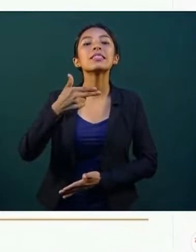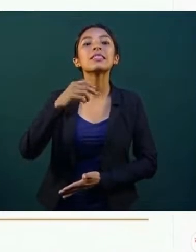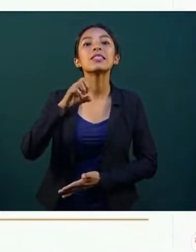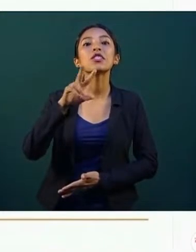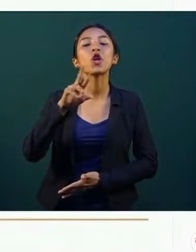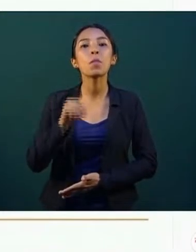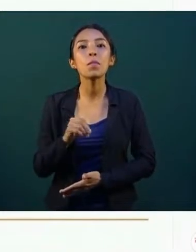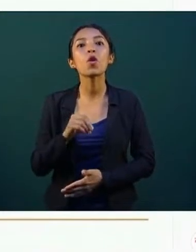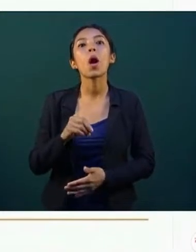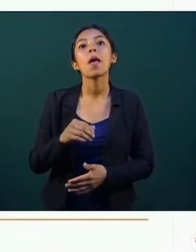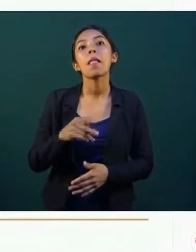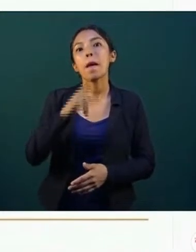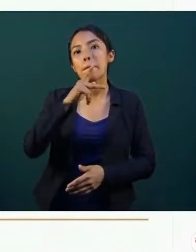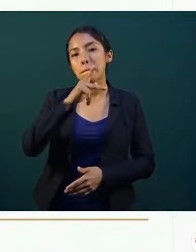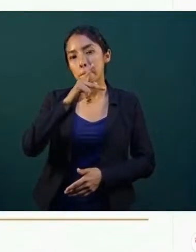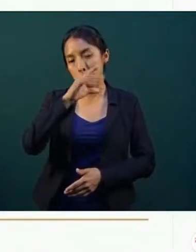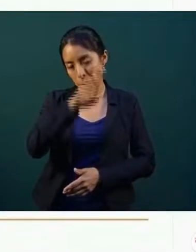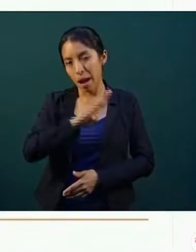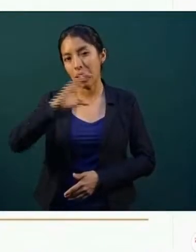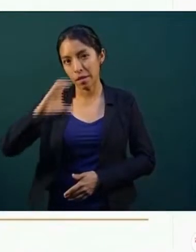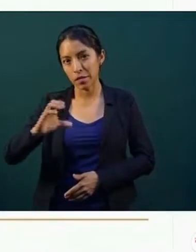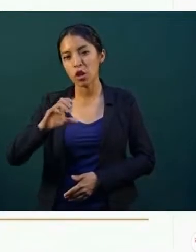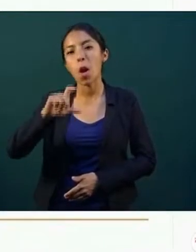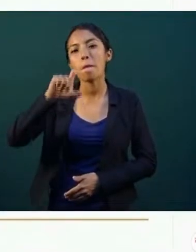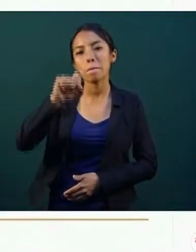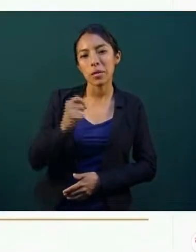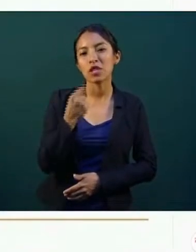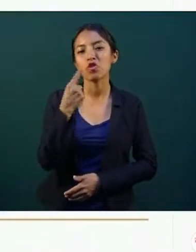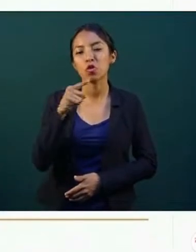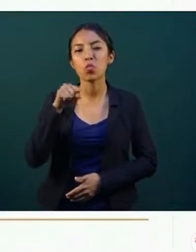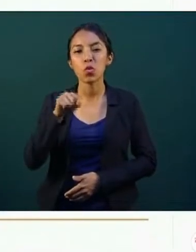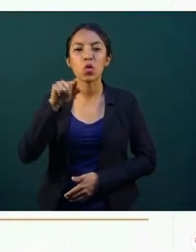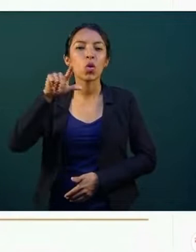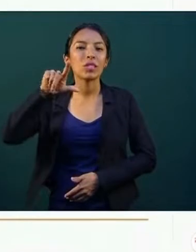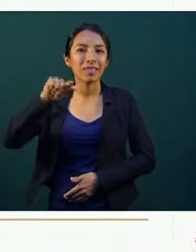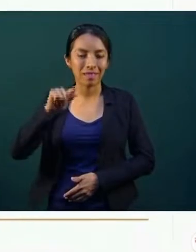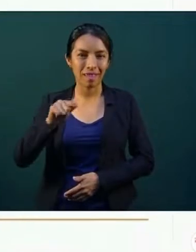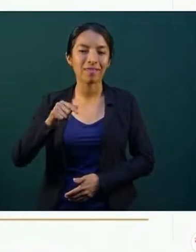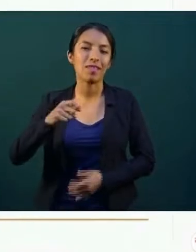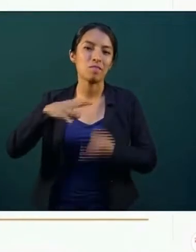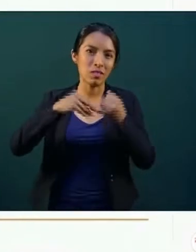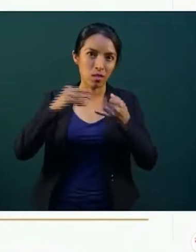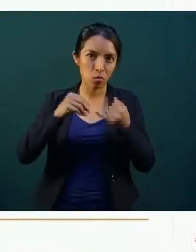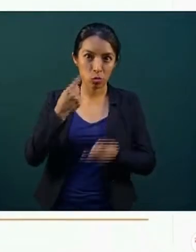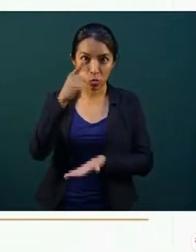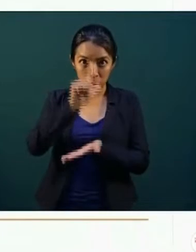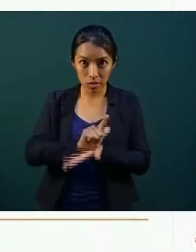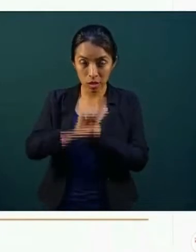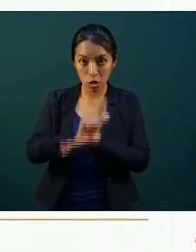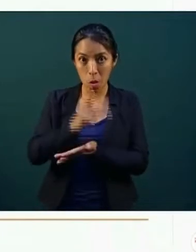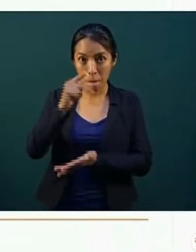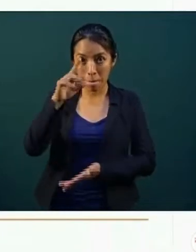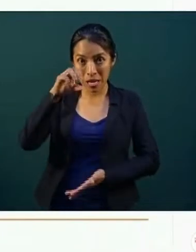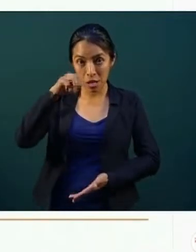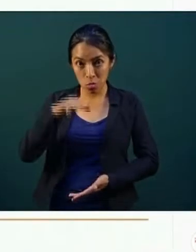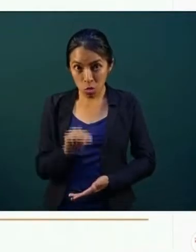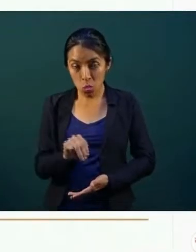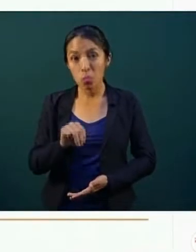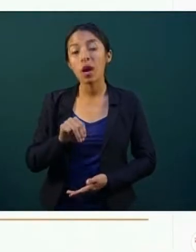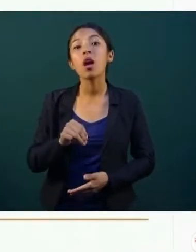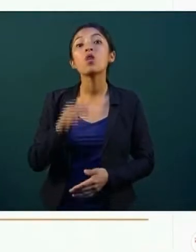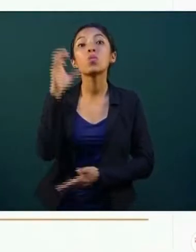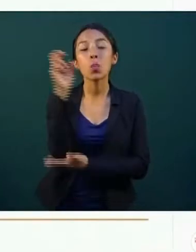Baja California, en 21 pesos con 70 centavos por litro. En la Premium, las más baratas se vendieron por Soriana, en